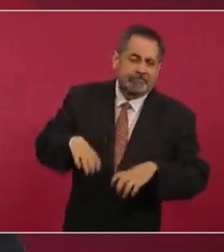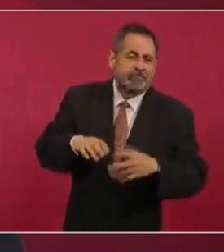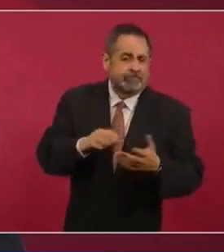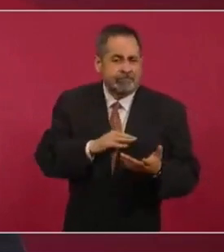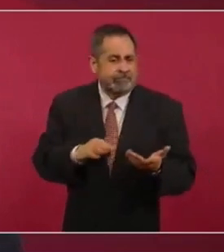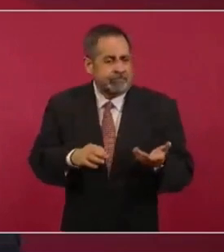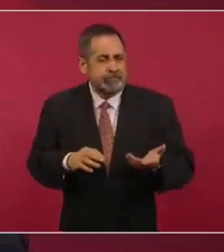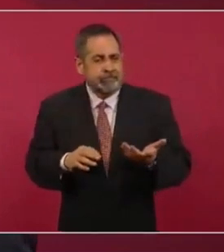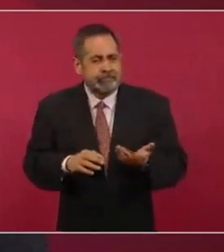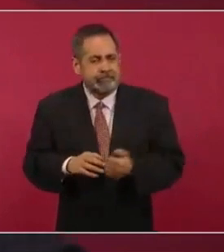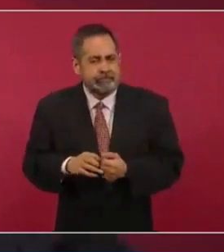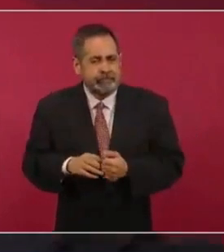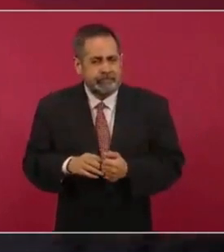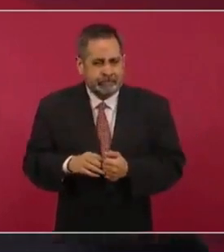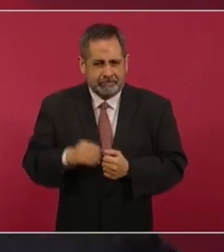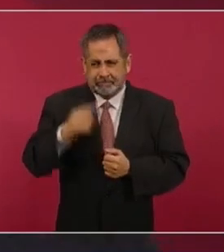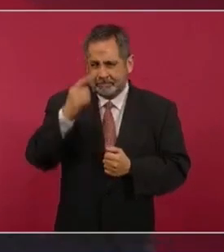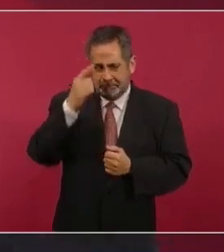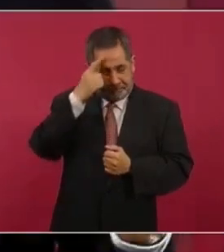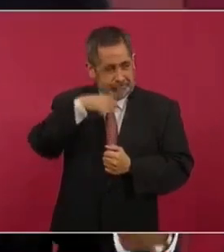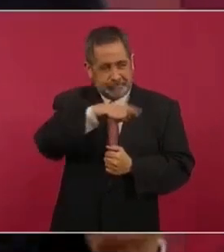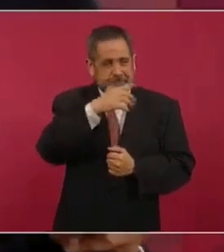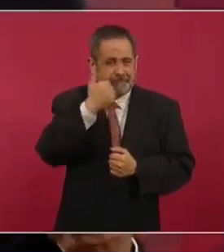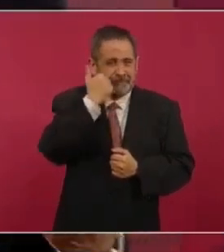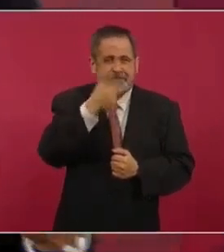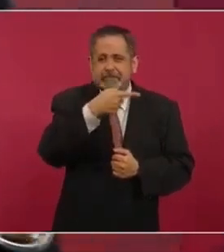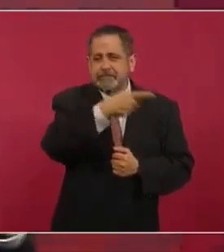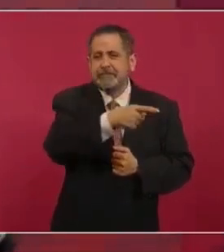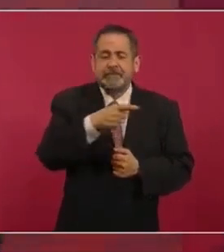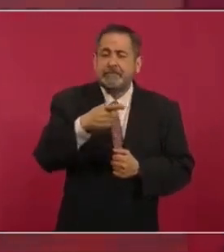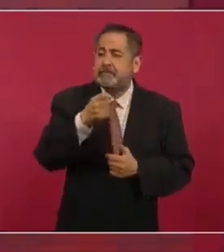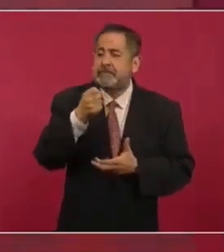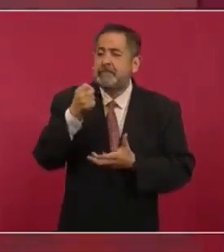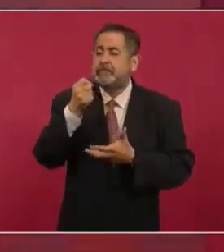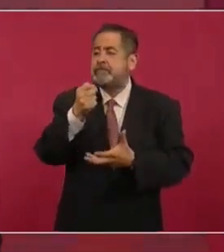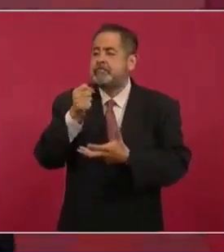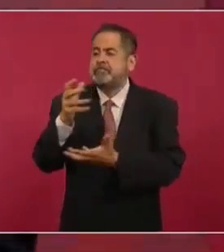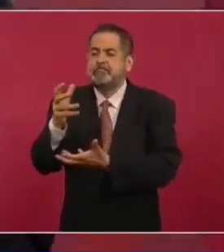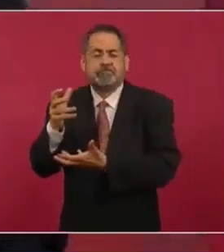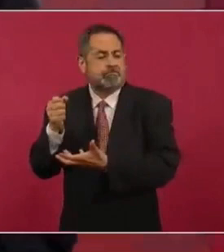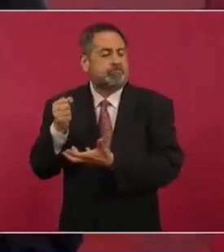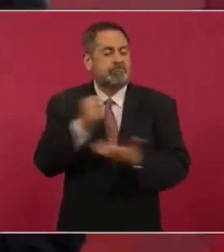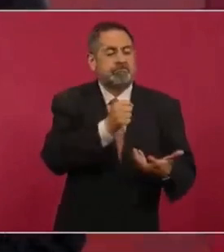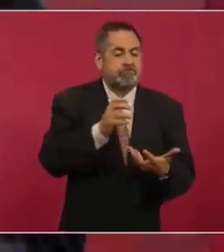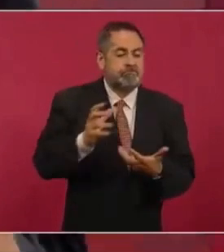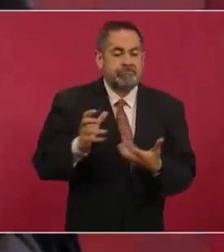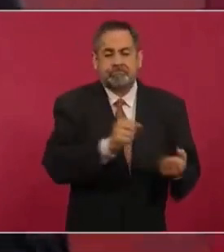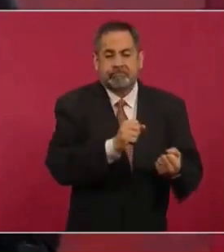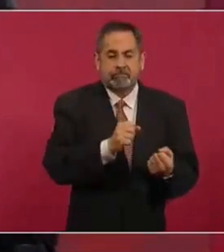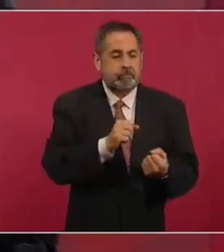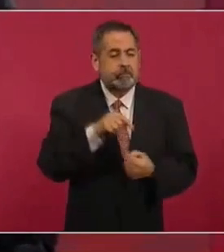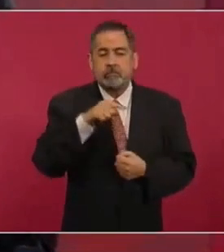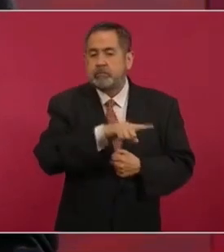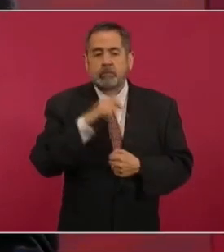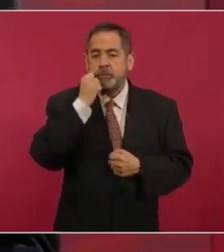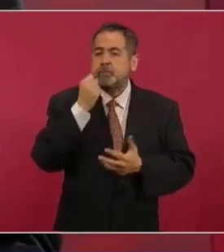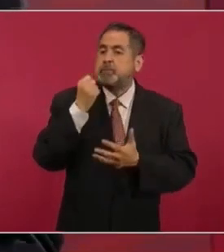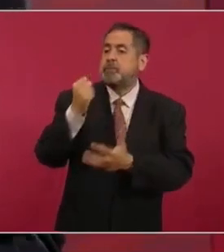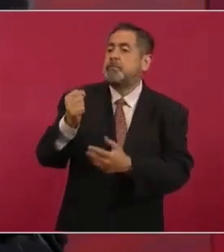para que el presupuesto sea de nosotros, no del pueblo.